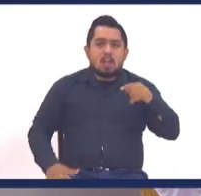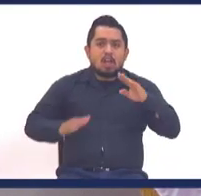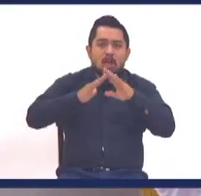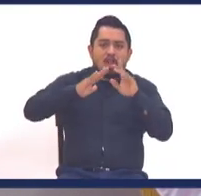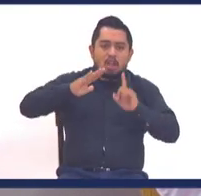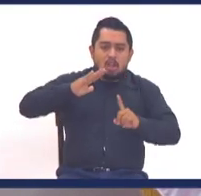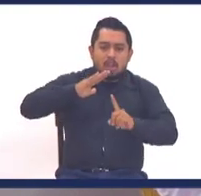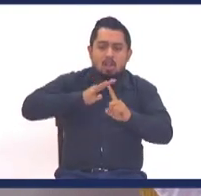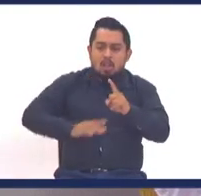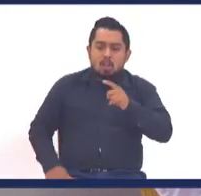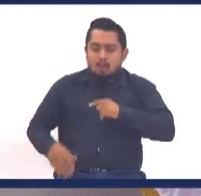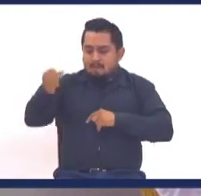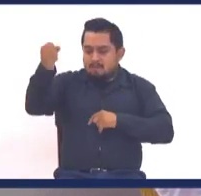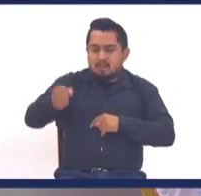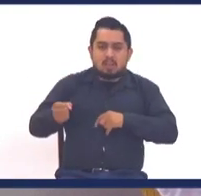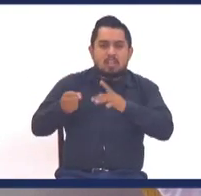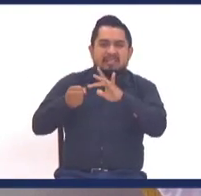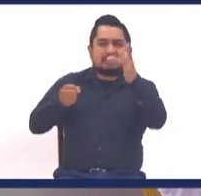orar con mi báculo de oro,